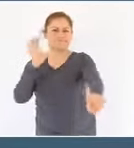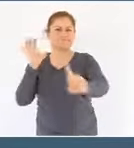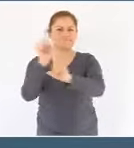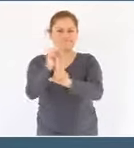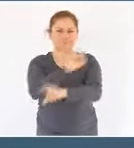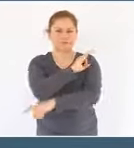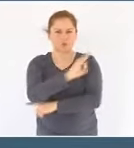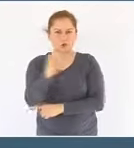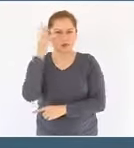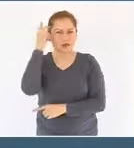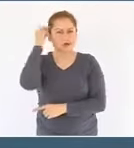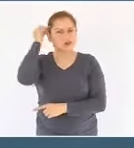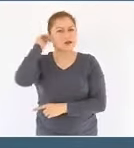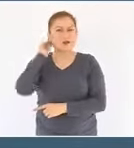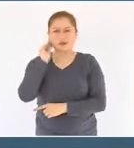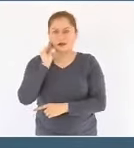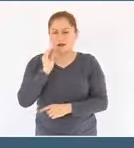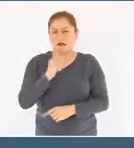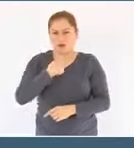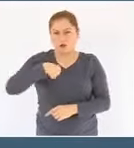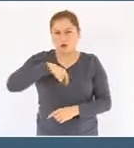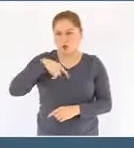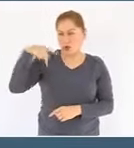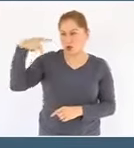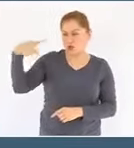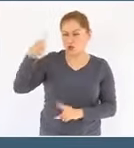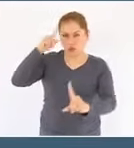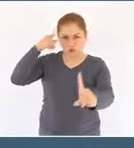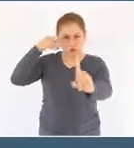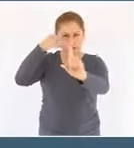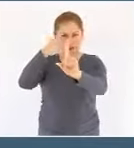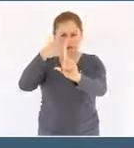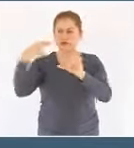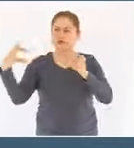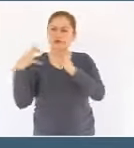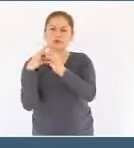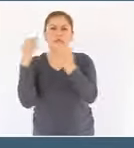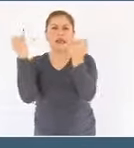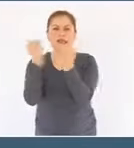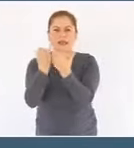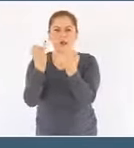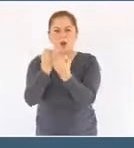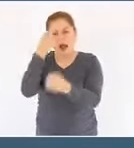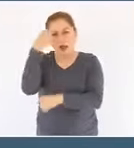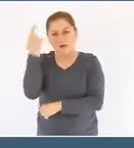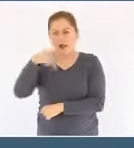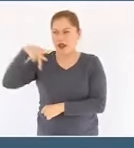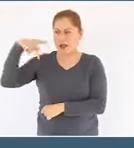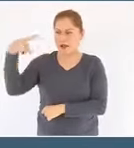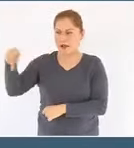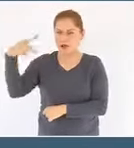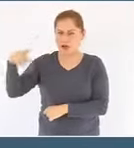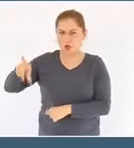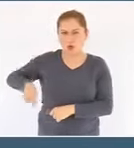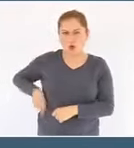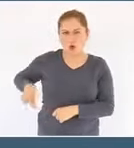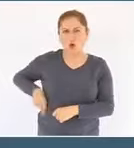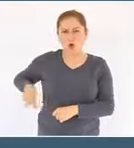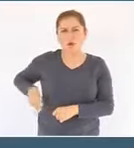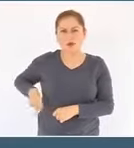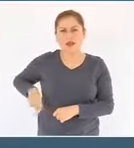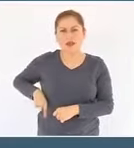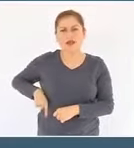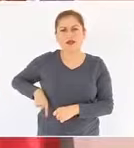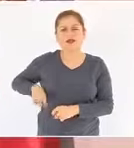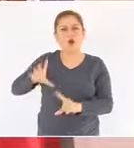compartimos el objetivo de que al término de su gobierno todo el crudo que se extraiga sea